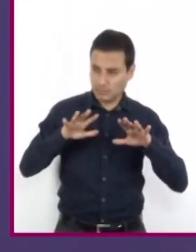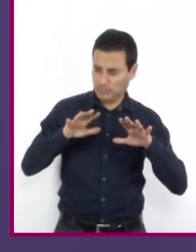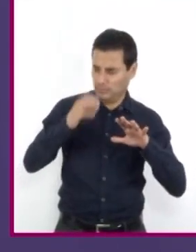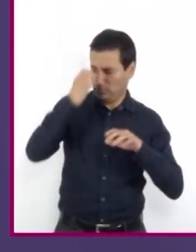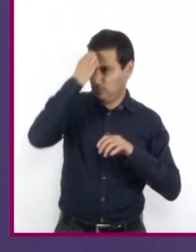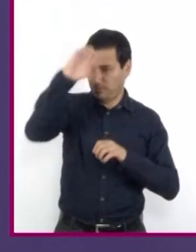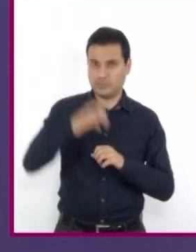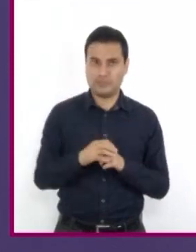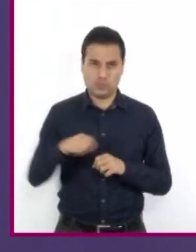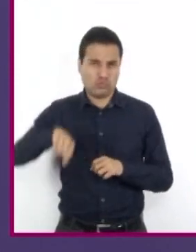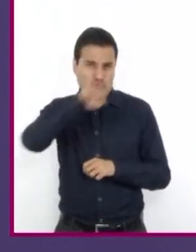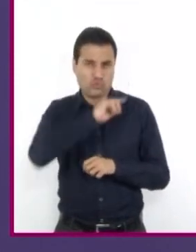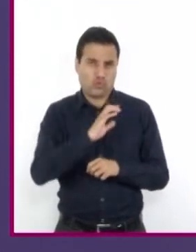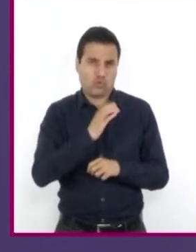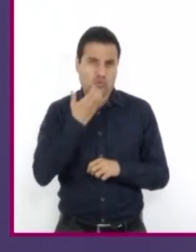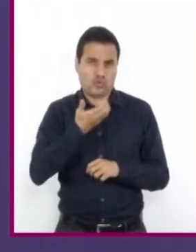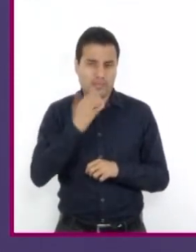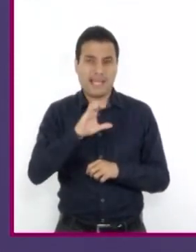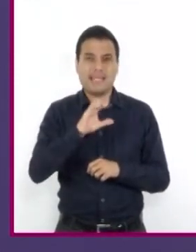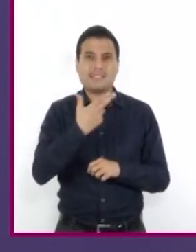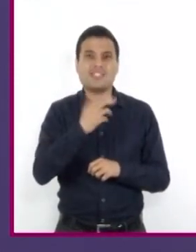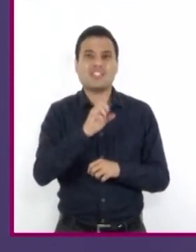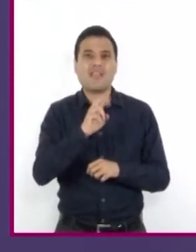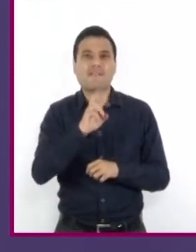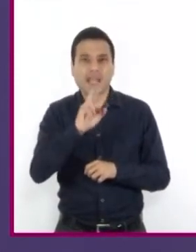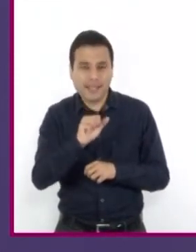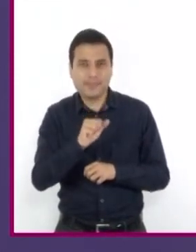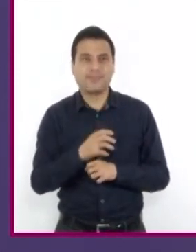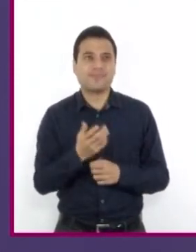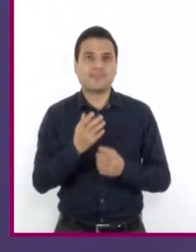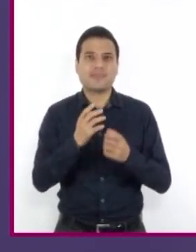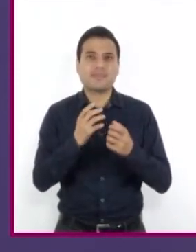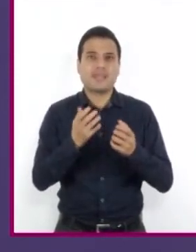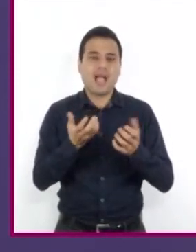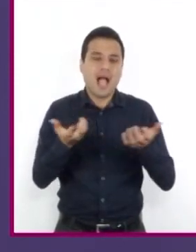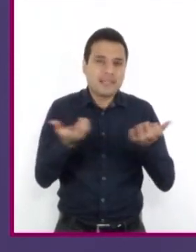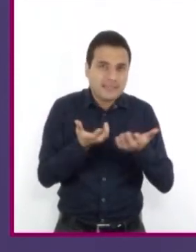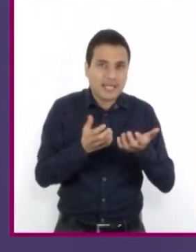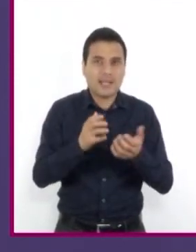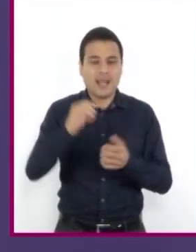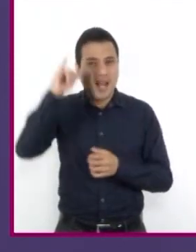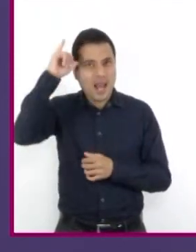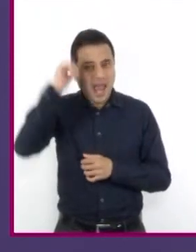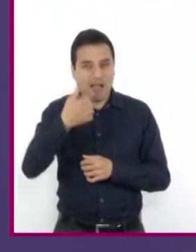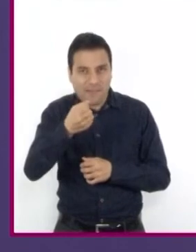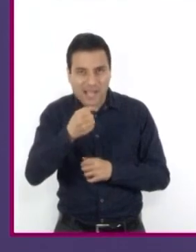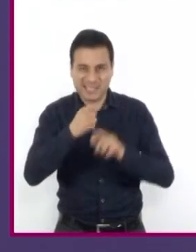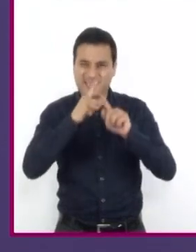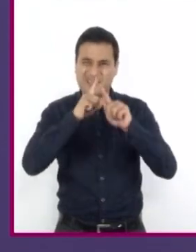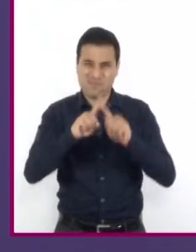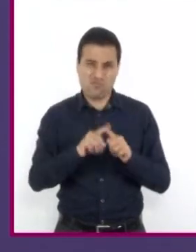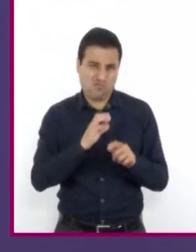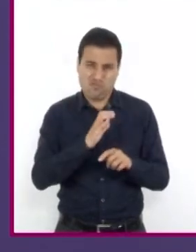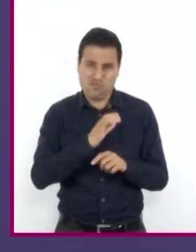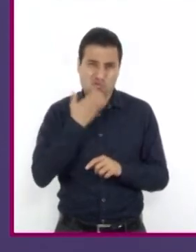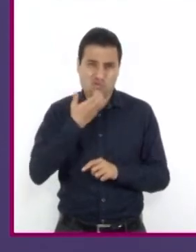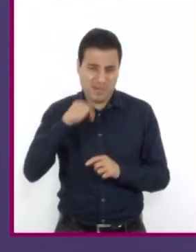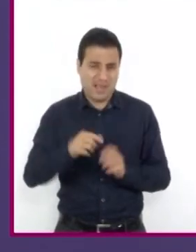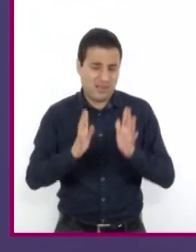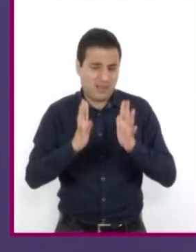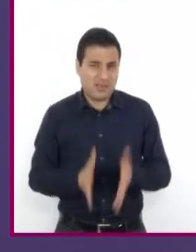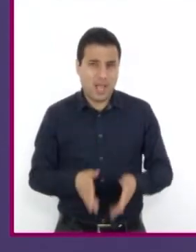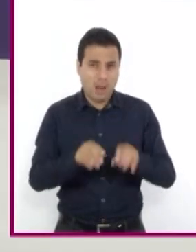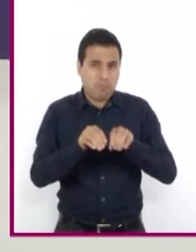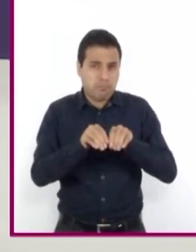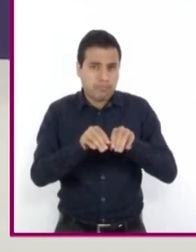algunas de ellas, como chévere, armar la vaca, así como otras que poco a poco se han abierto camino en algunos lugares del país.